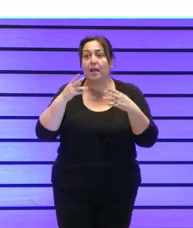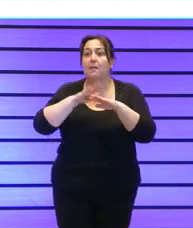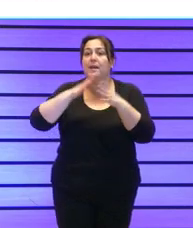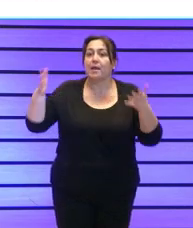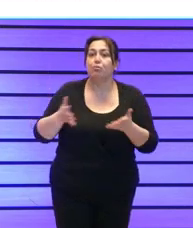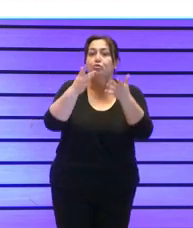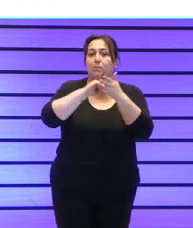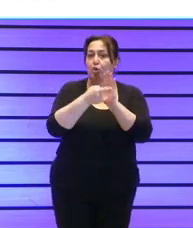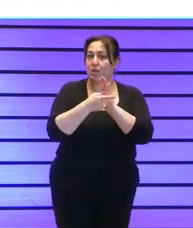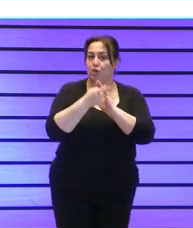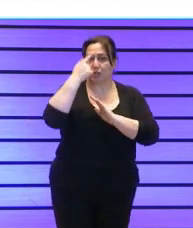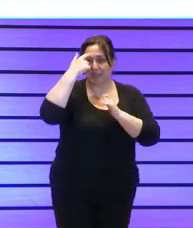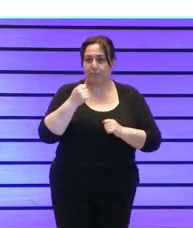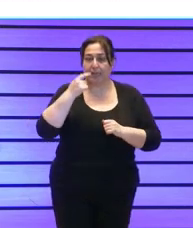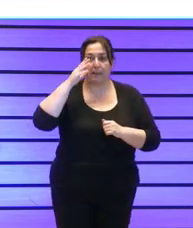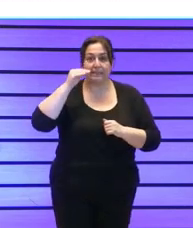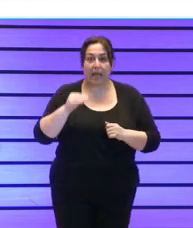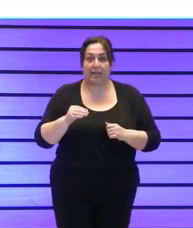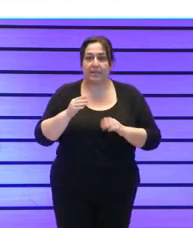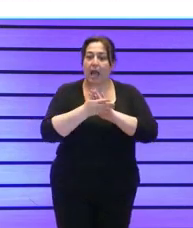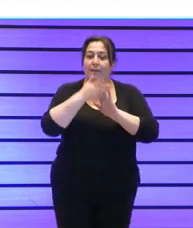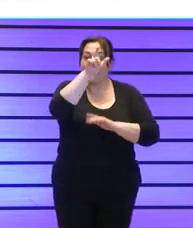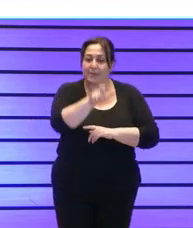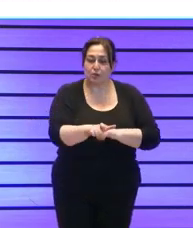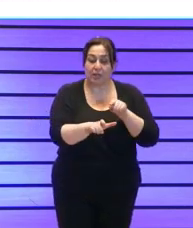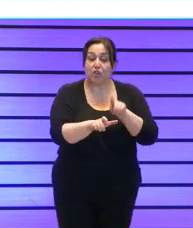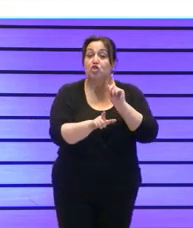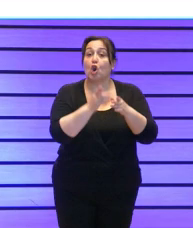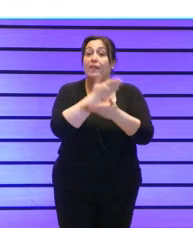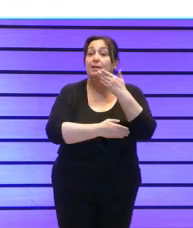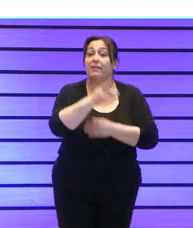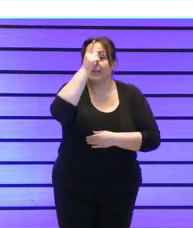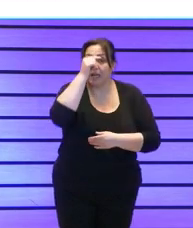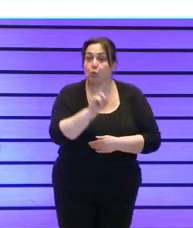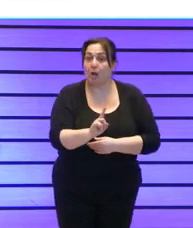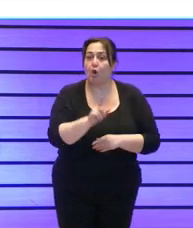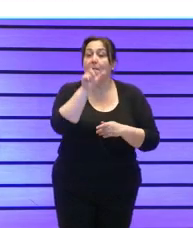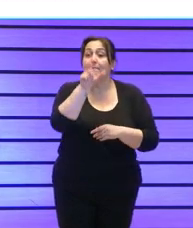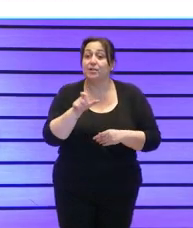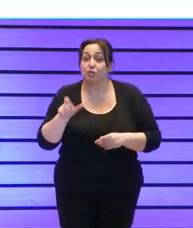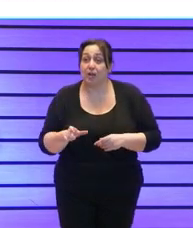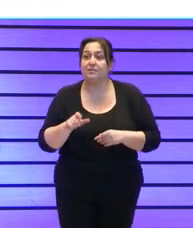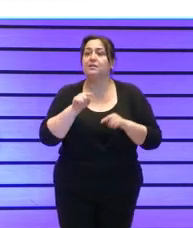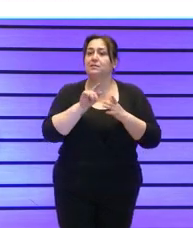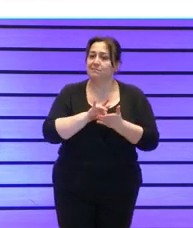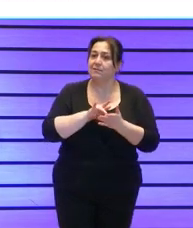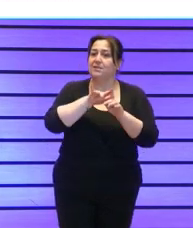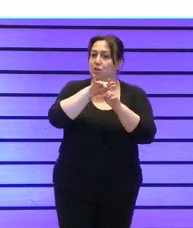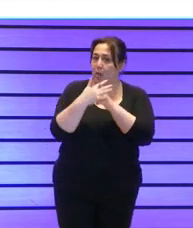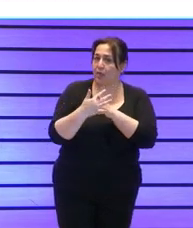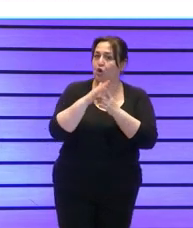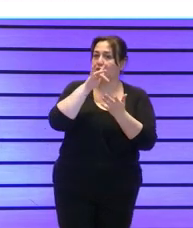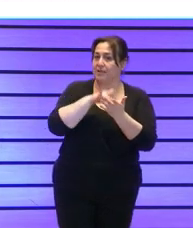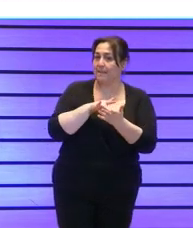proyectos experimentales que hablan de personas y no solo de personas con discapacidad intelectual sino de personas que están en situación de